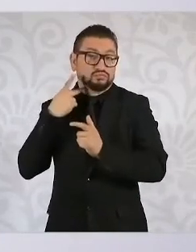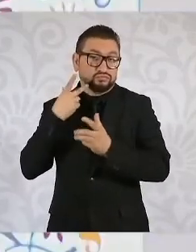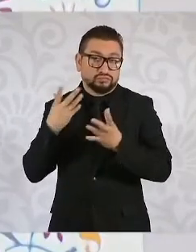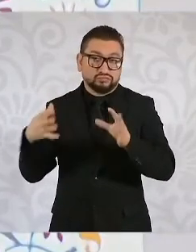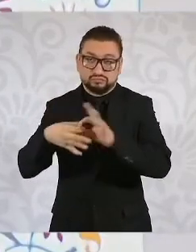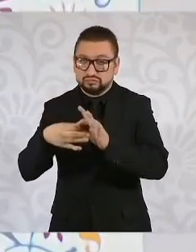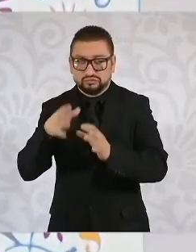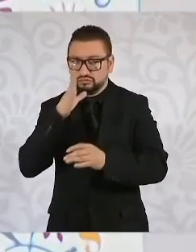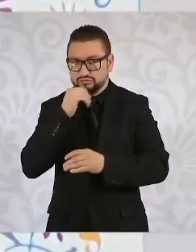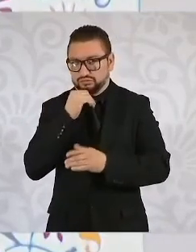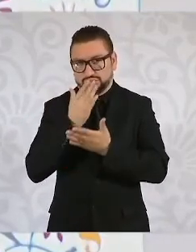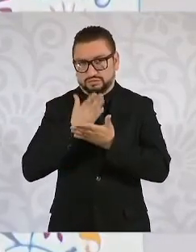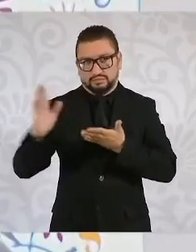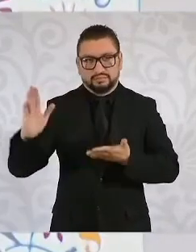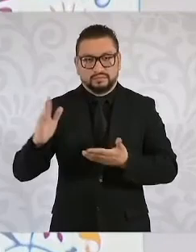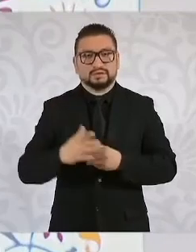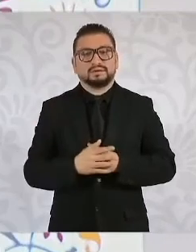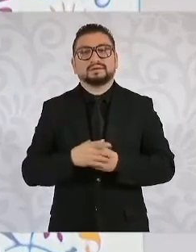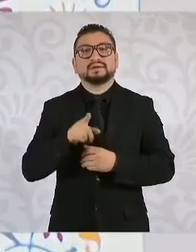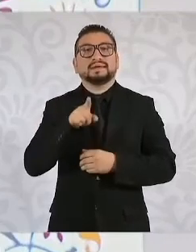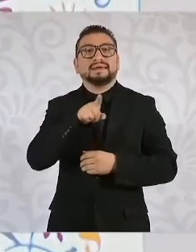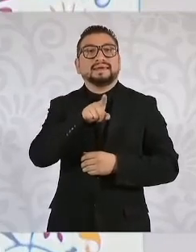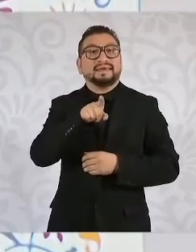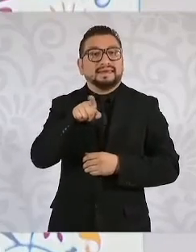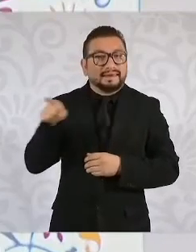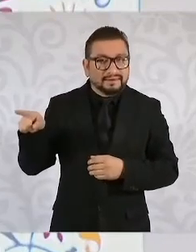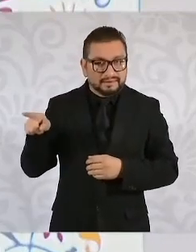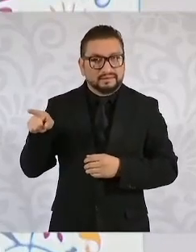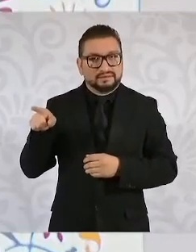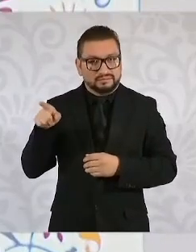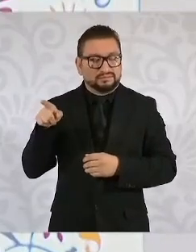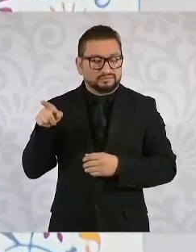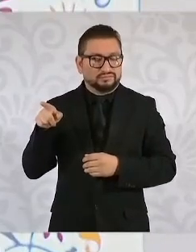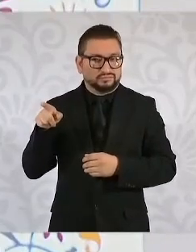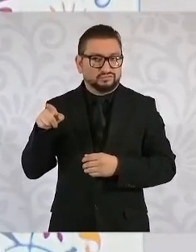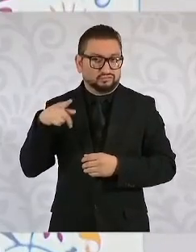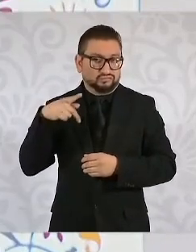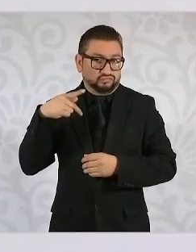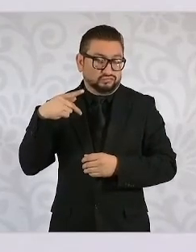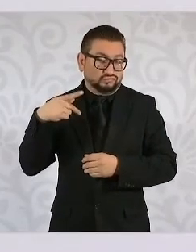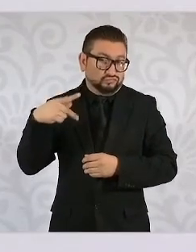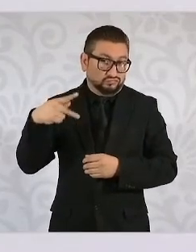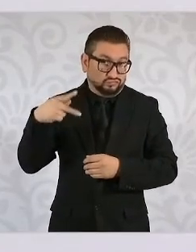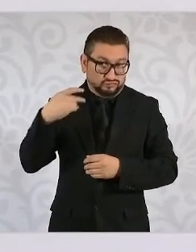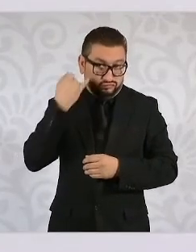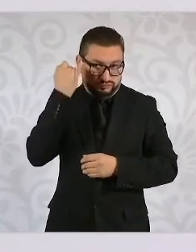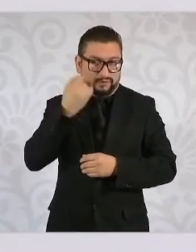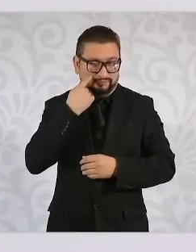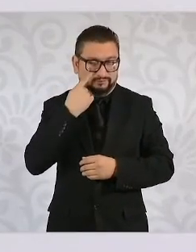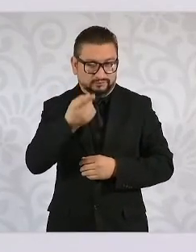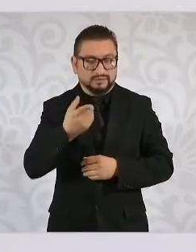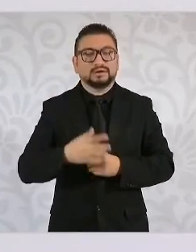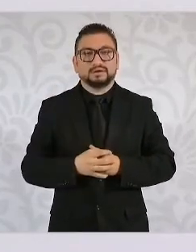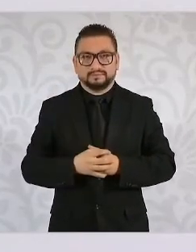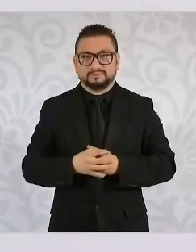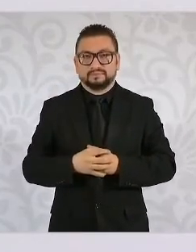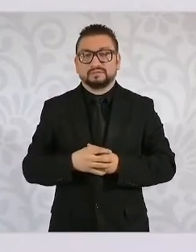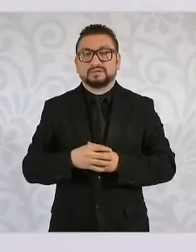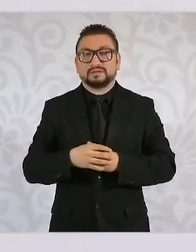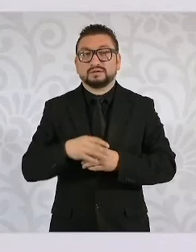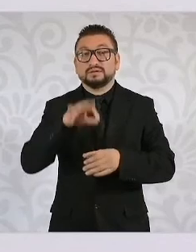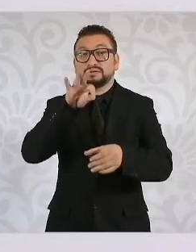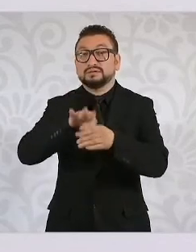O sea, ellos mismos, fíjense, la elección de